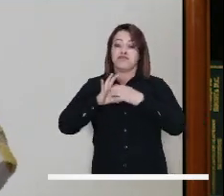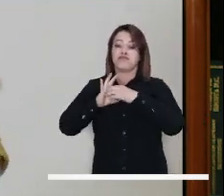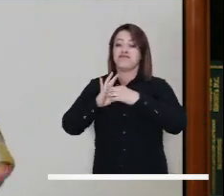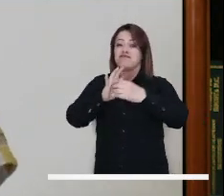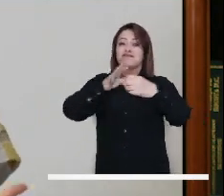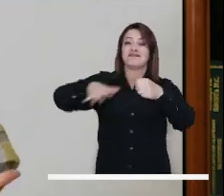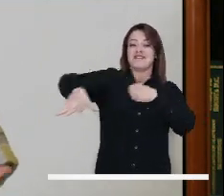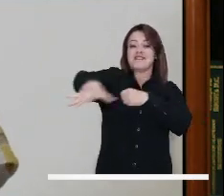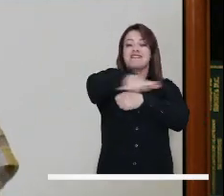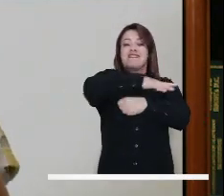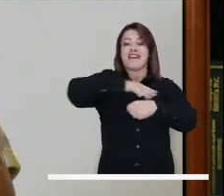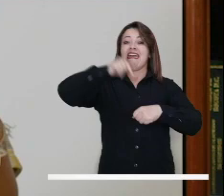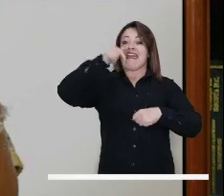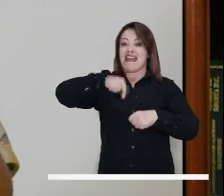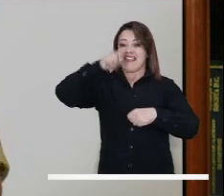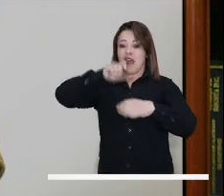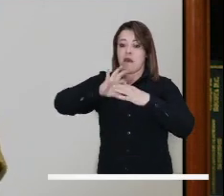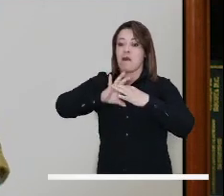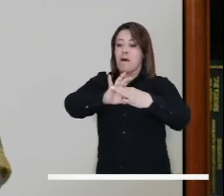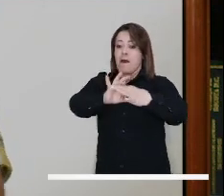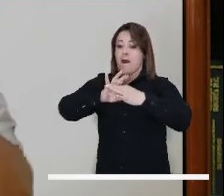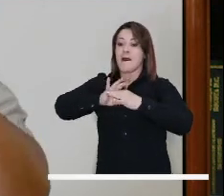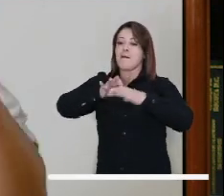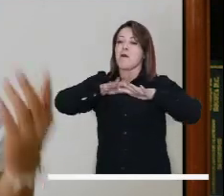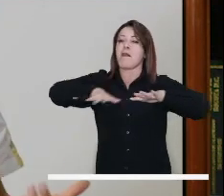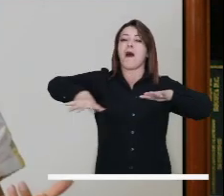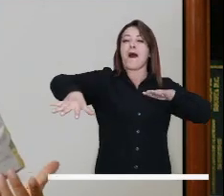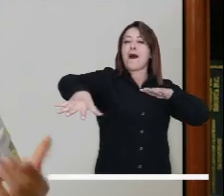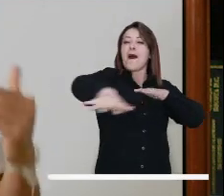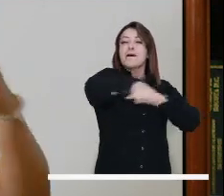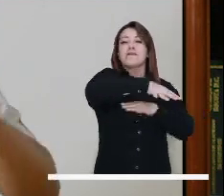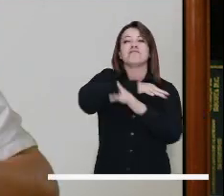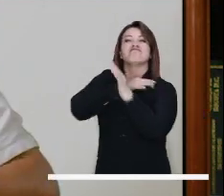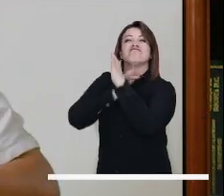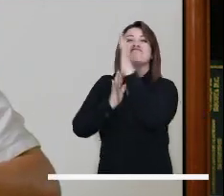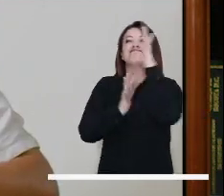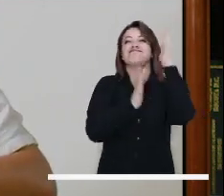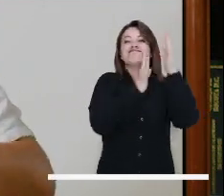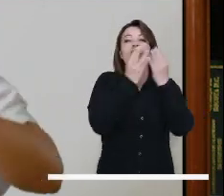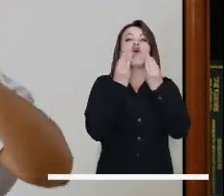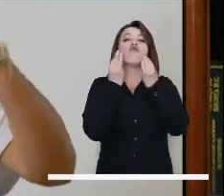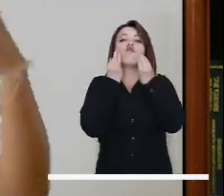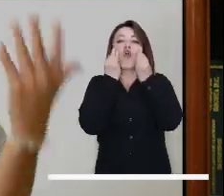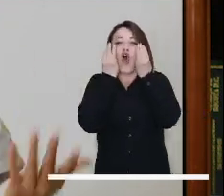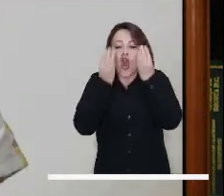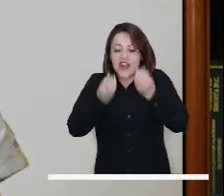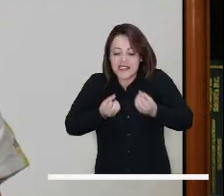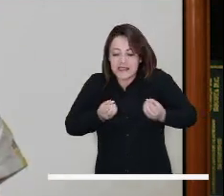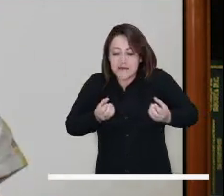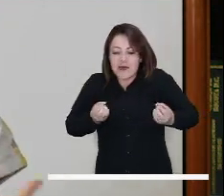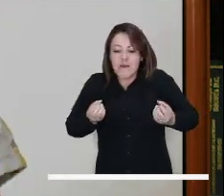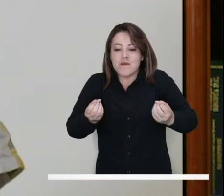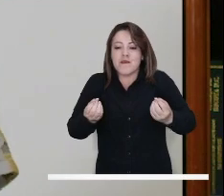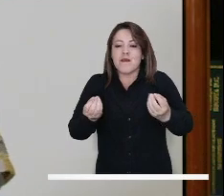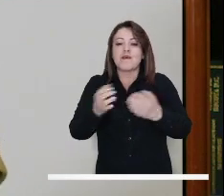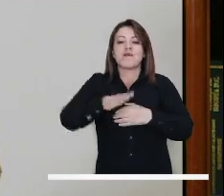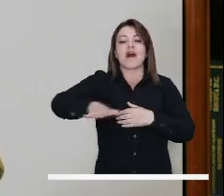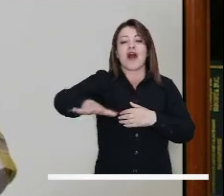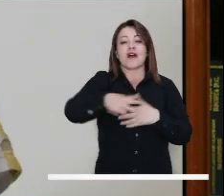más allá de las infraestructuras, como un gran jardín biológico de la región central.